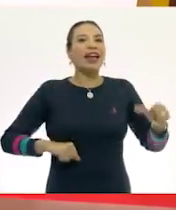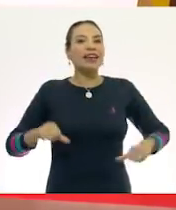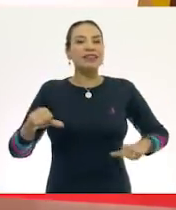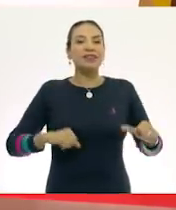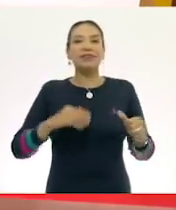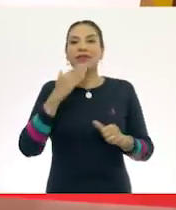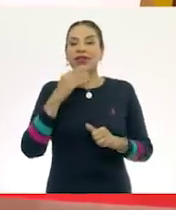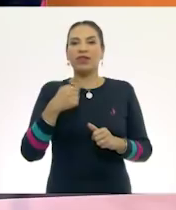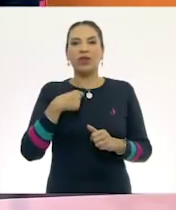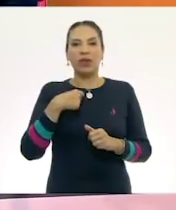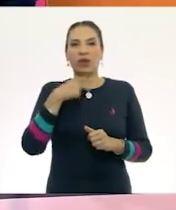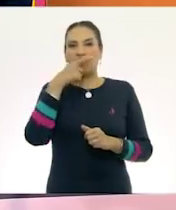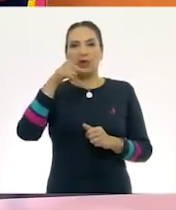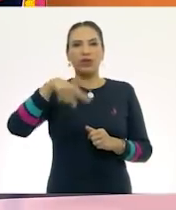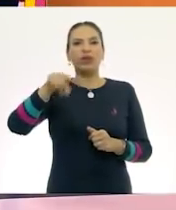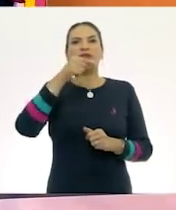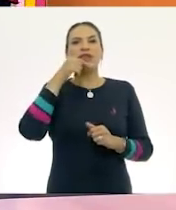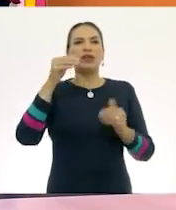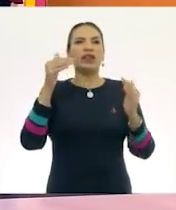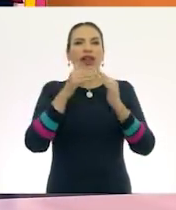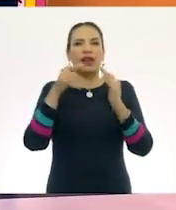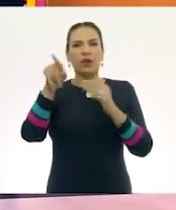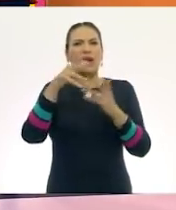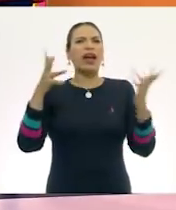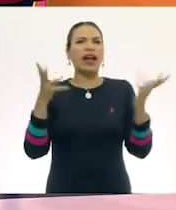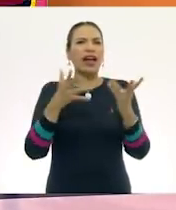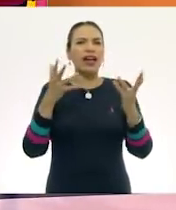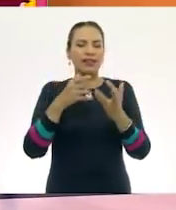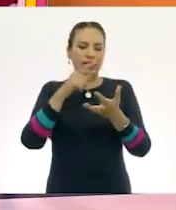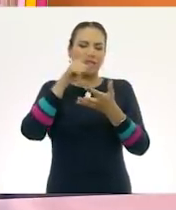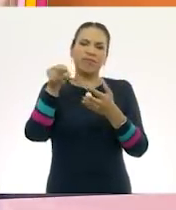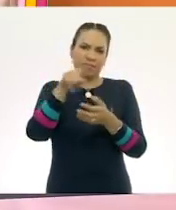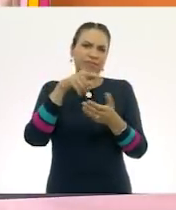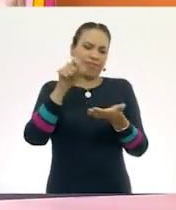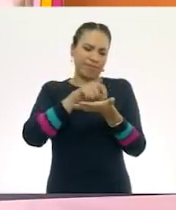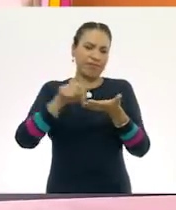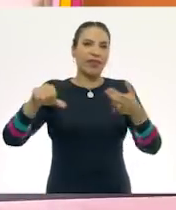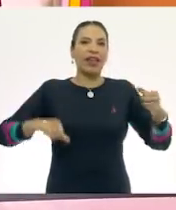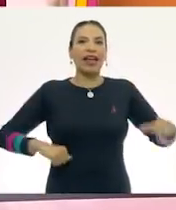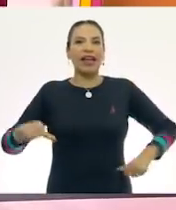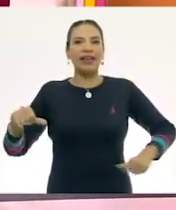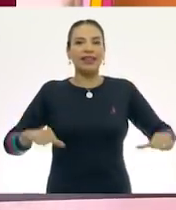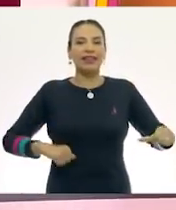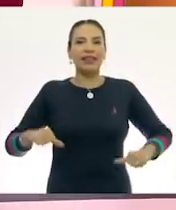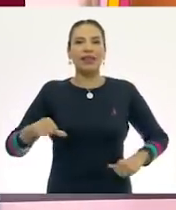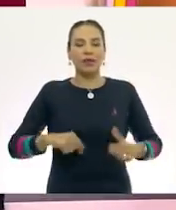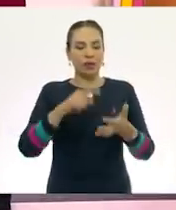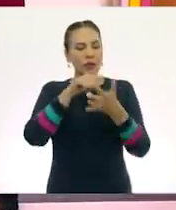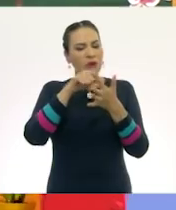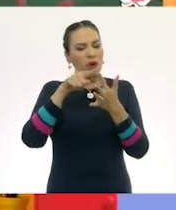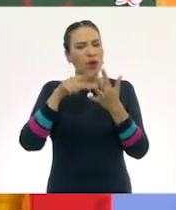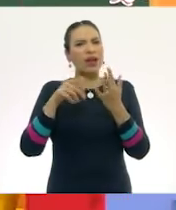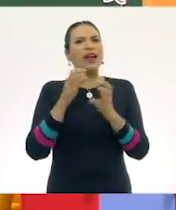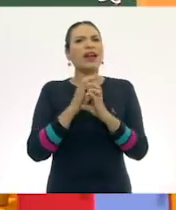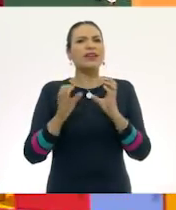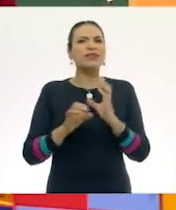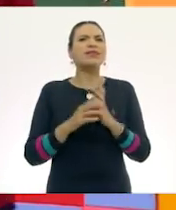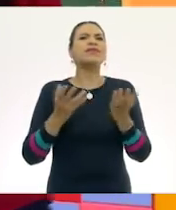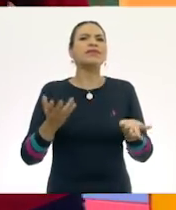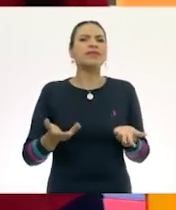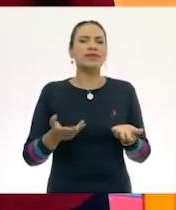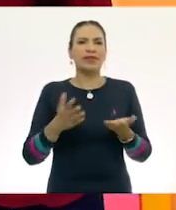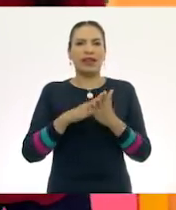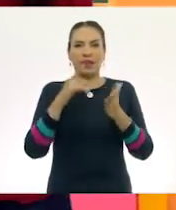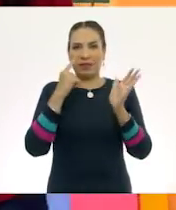¿verdad? Sí, y yo reto a los niños en casa que terminen de completar esta actividad contando los elementos que